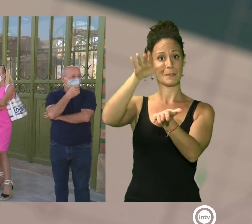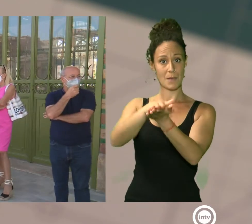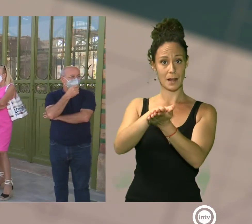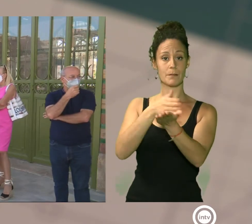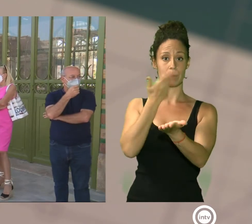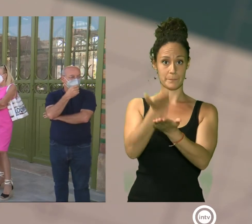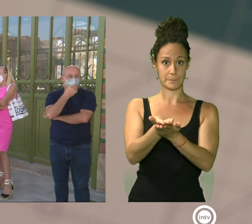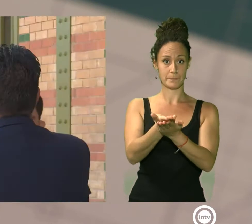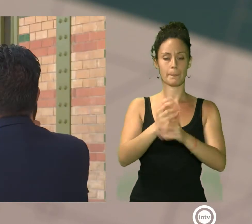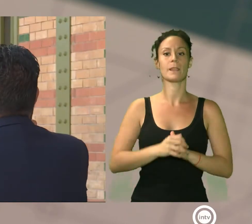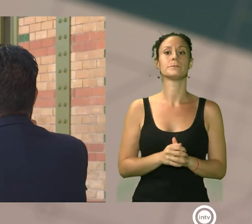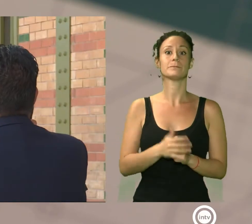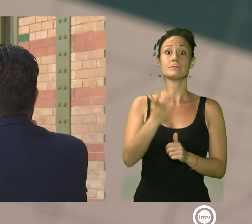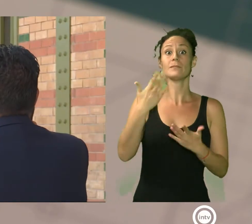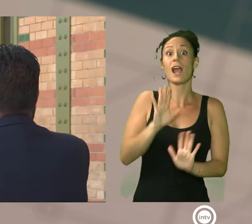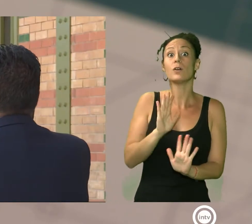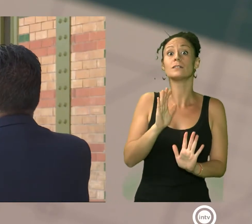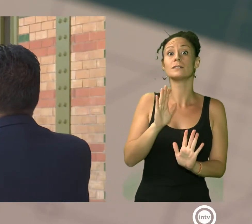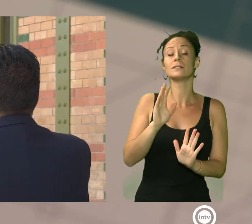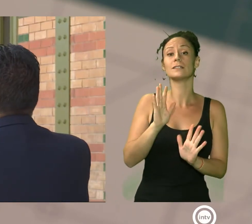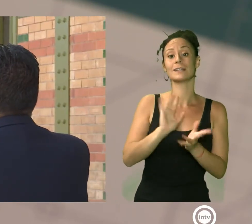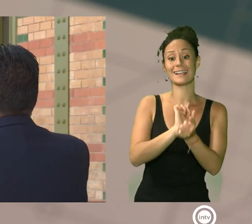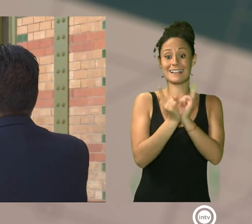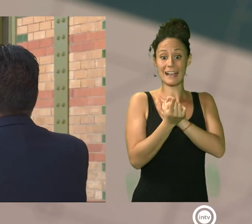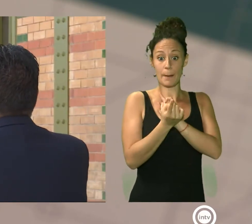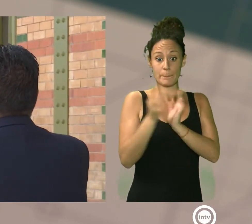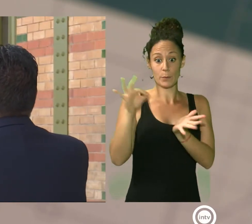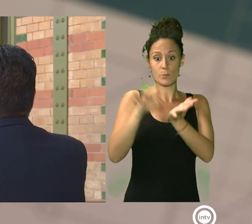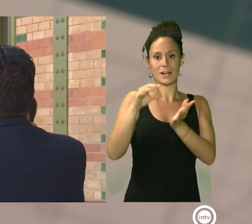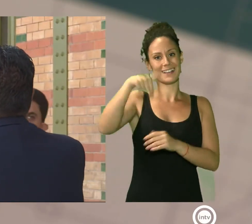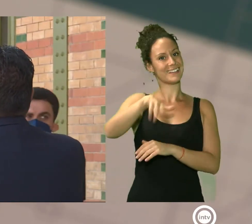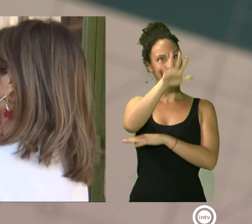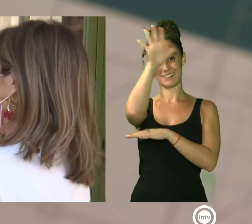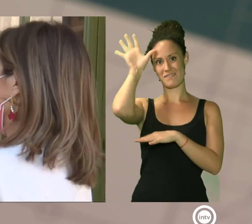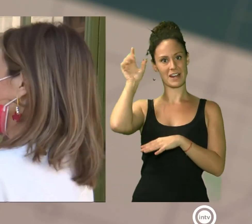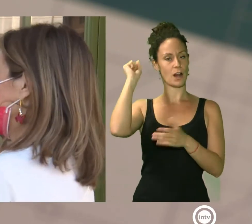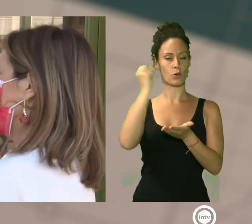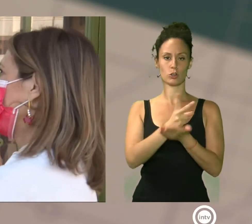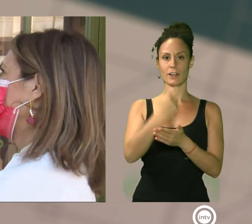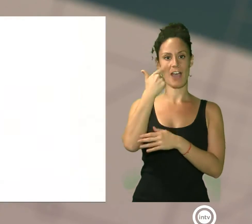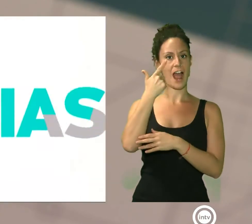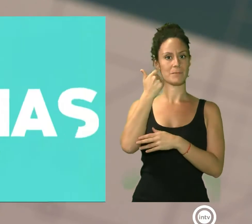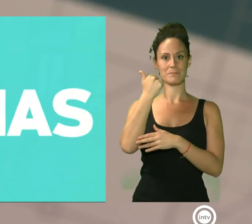salvo cambio de última hora, este verano, Almería volverá a estar prácticamente aislada por tren.